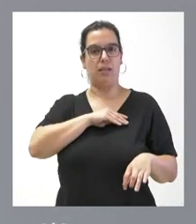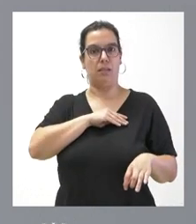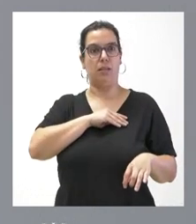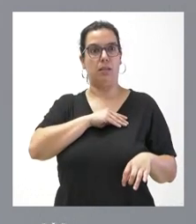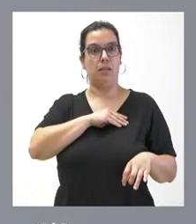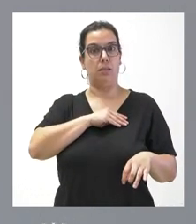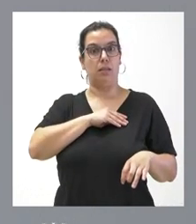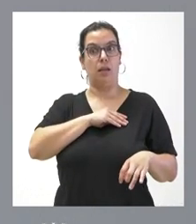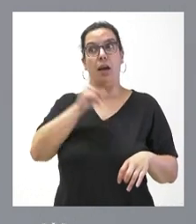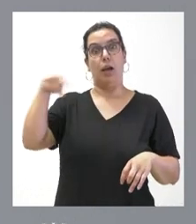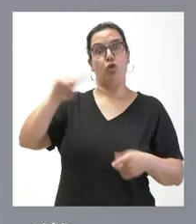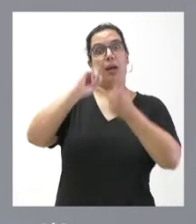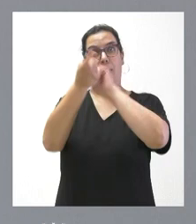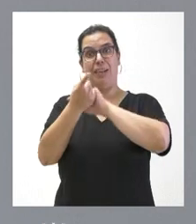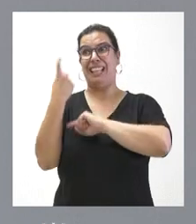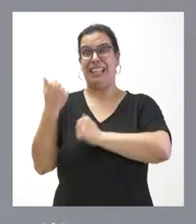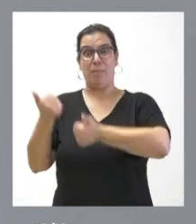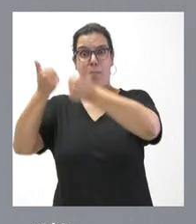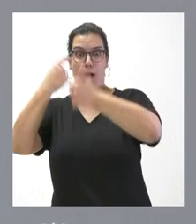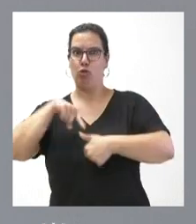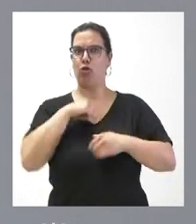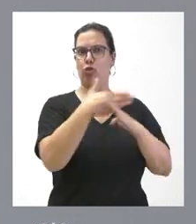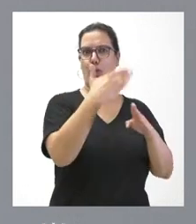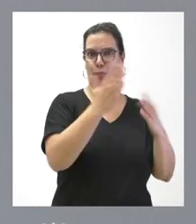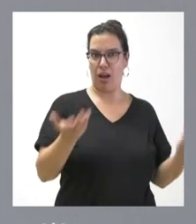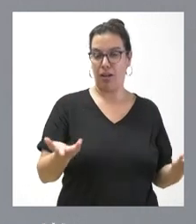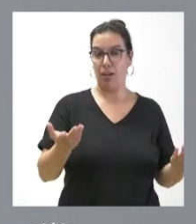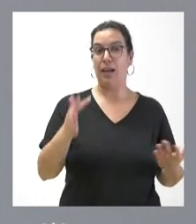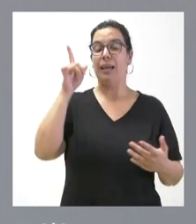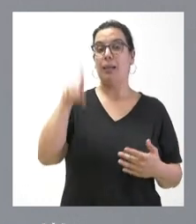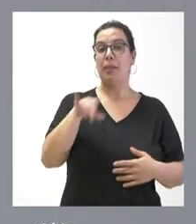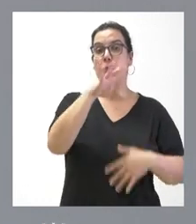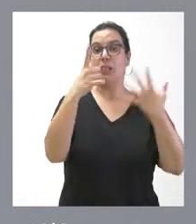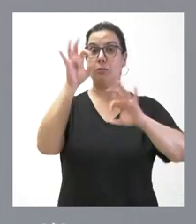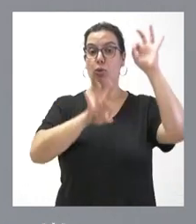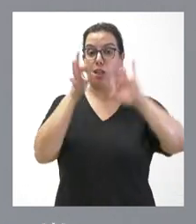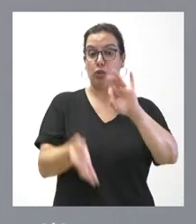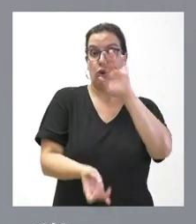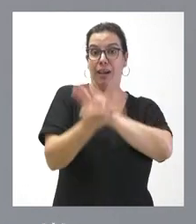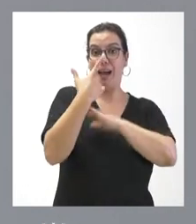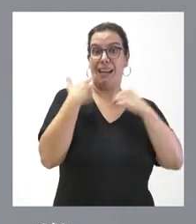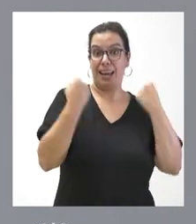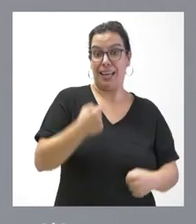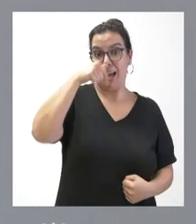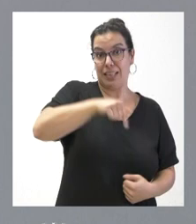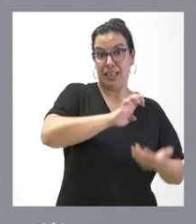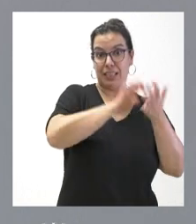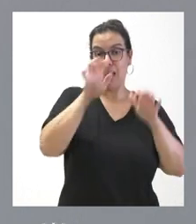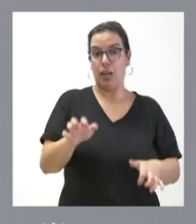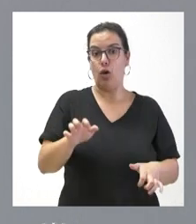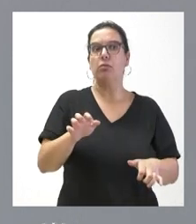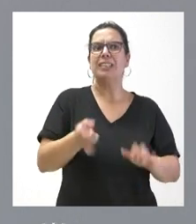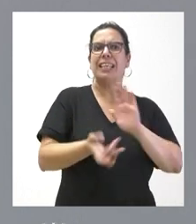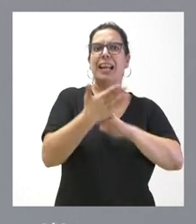ocurre justo lo contrario que a nosotros. Y que el 96% de la energía que producimos en Castilla y León es una energía de origen